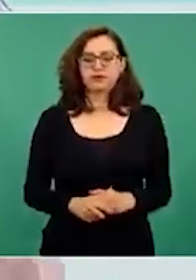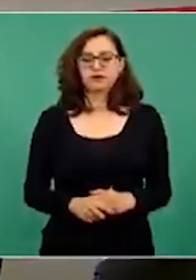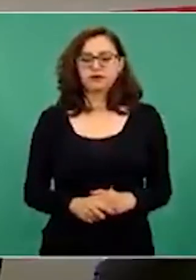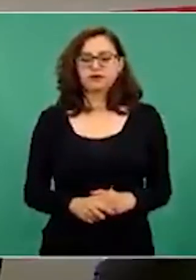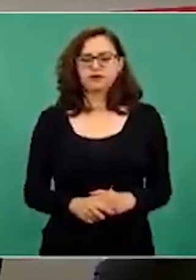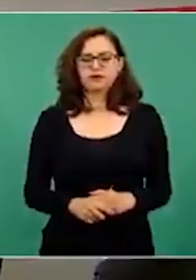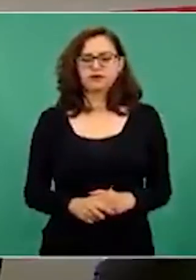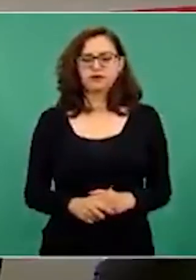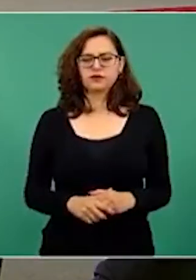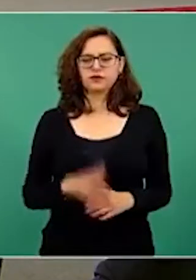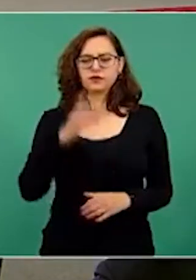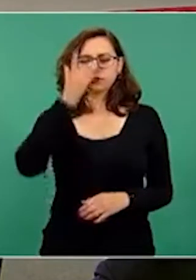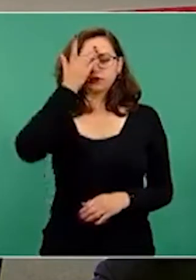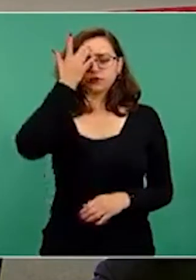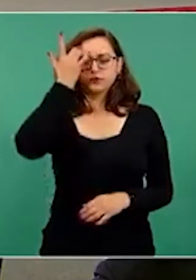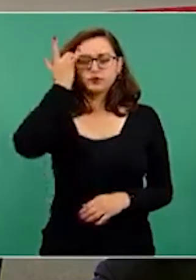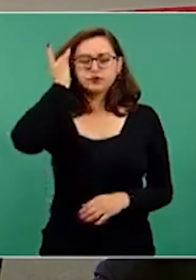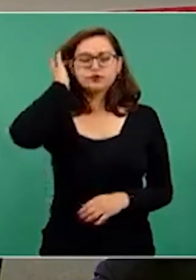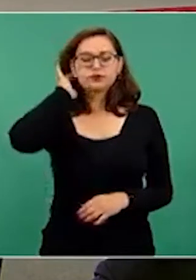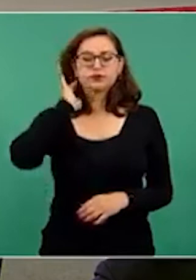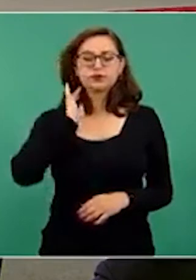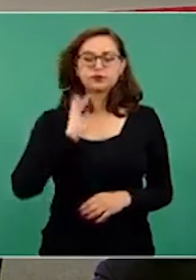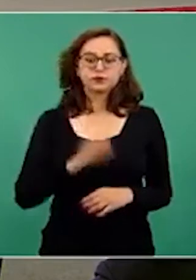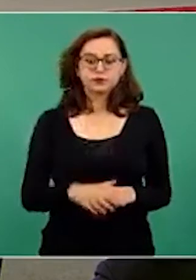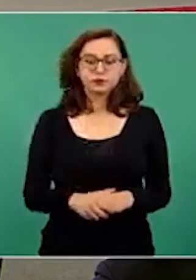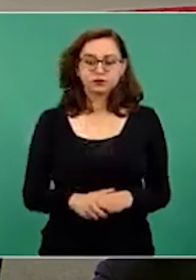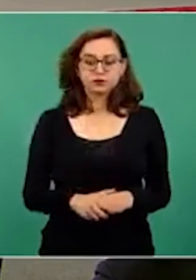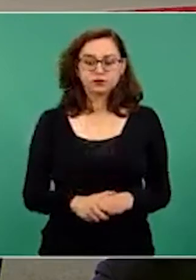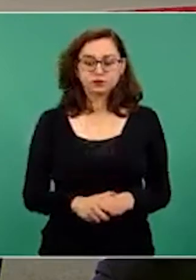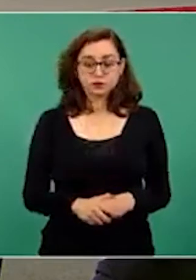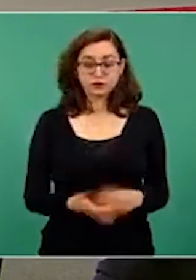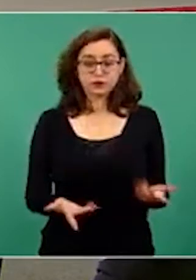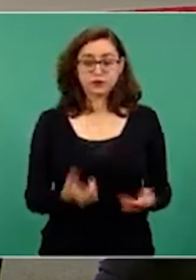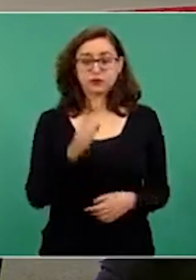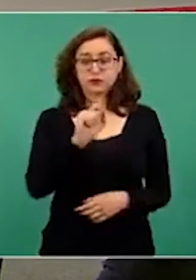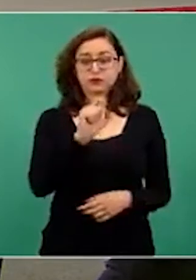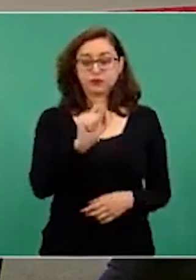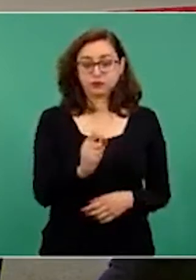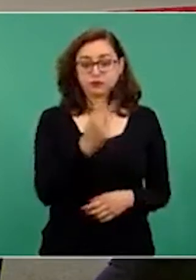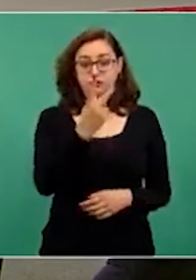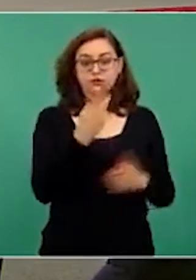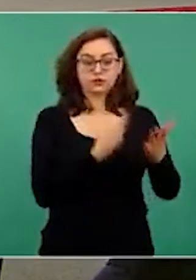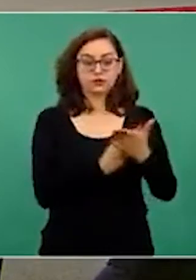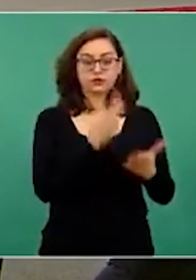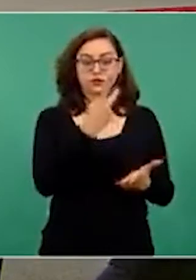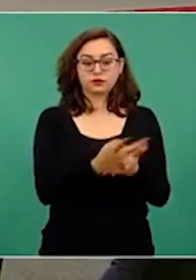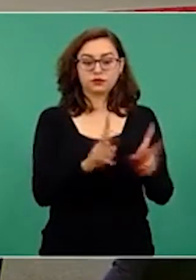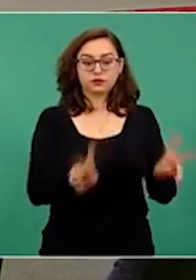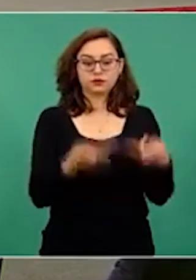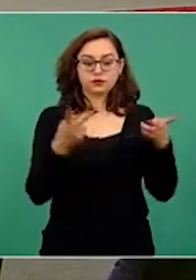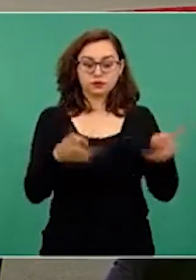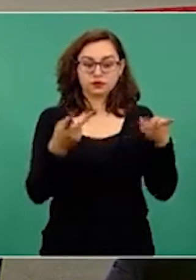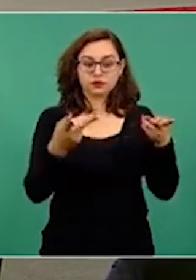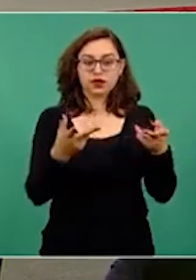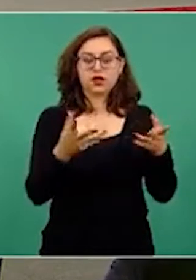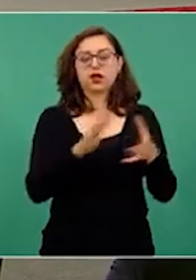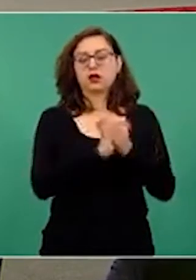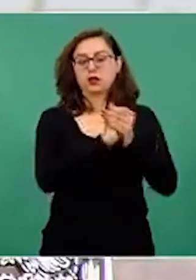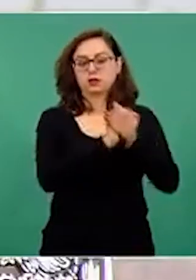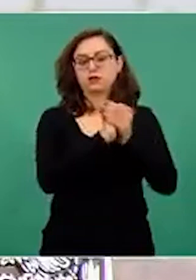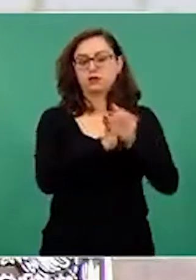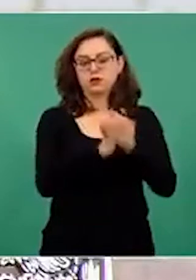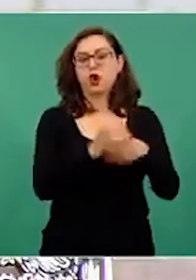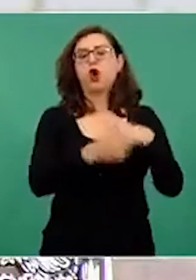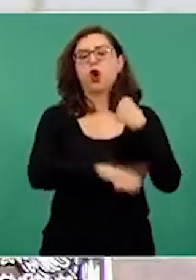De los premios que estaban previstos, de los 22 premios, salieron sorteados 11, de los